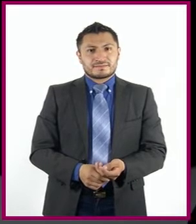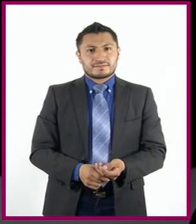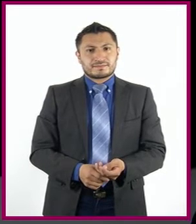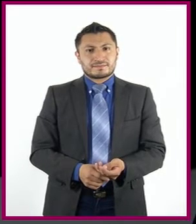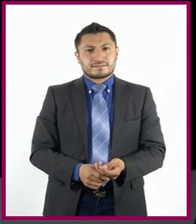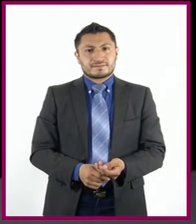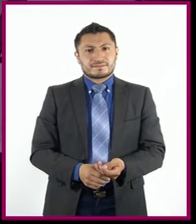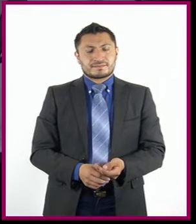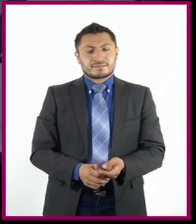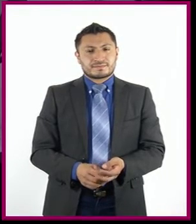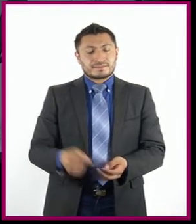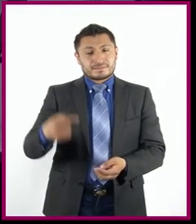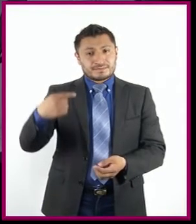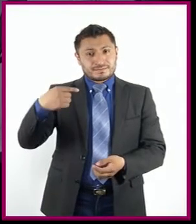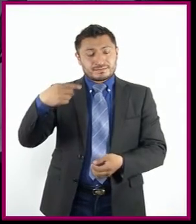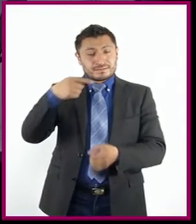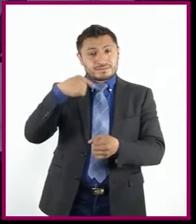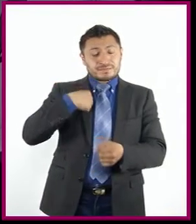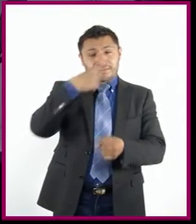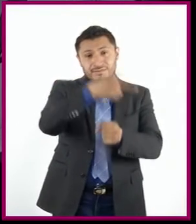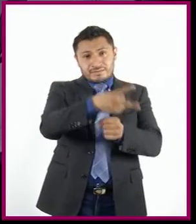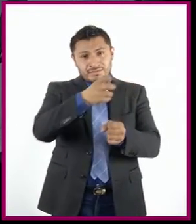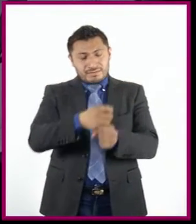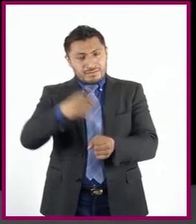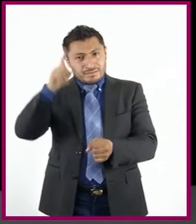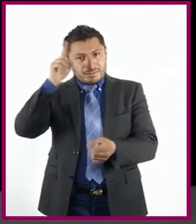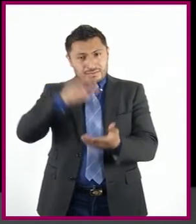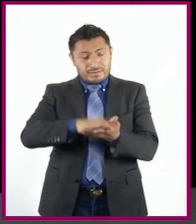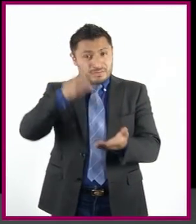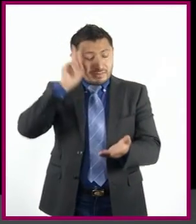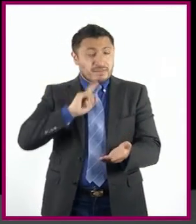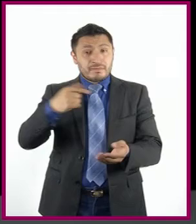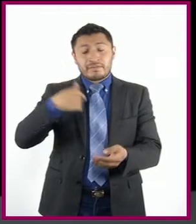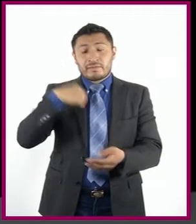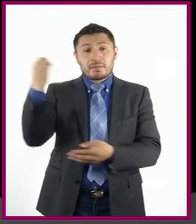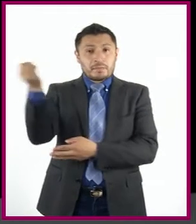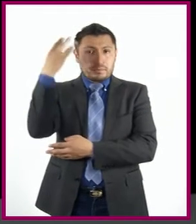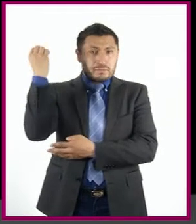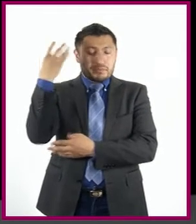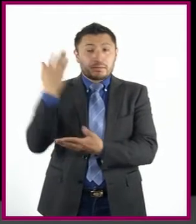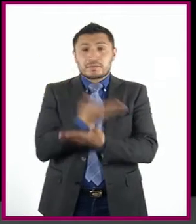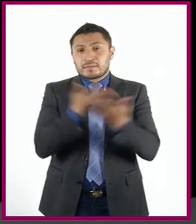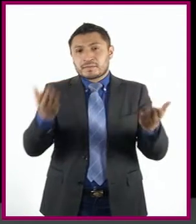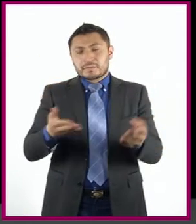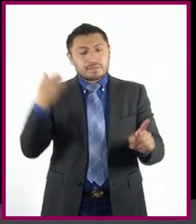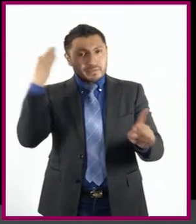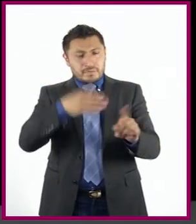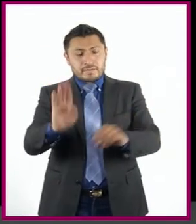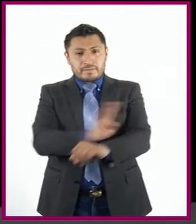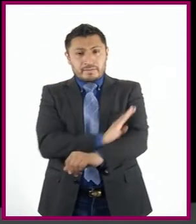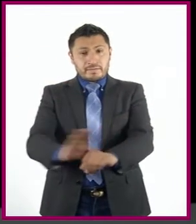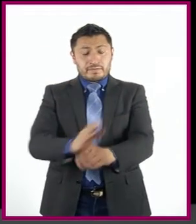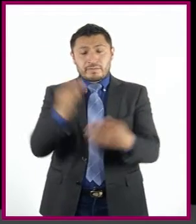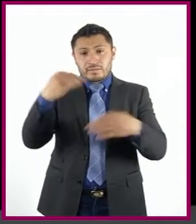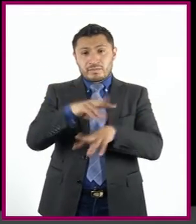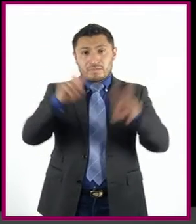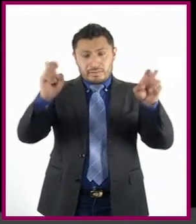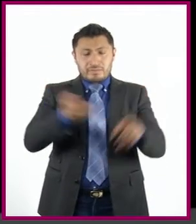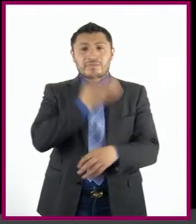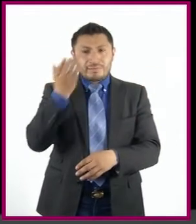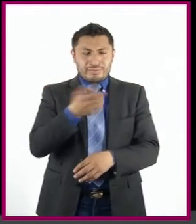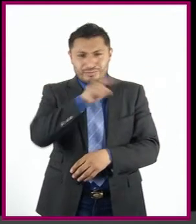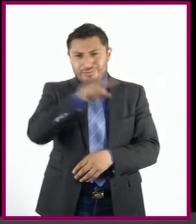Habiendo sido invitada mi mujer a hacerme dar una conferencia con fines benéficos sobre un tema popular,